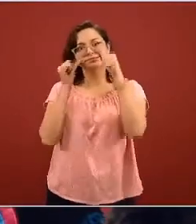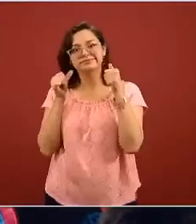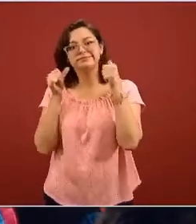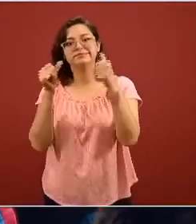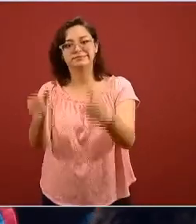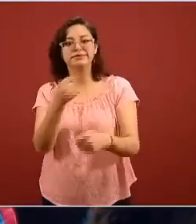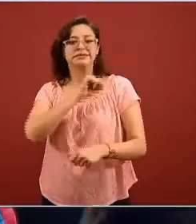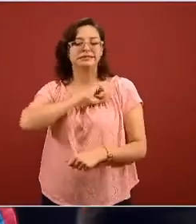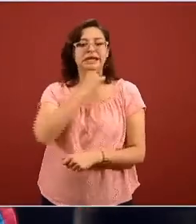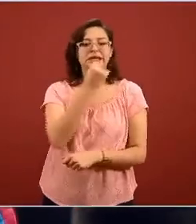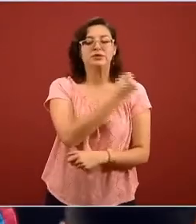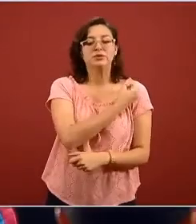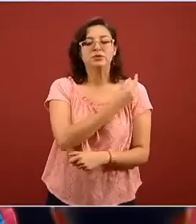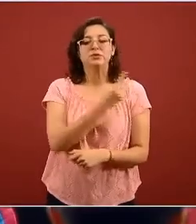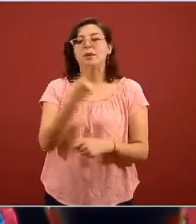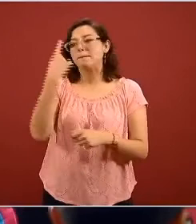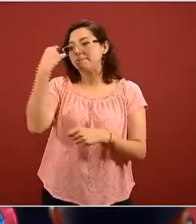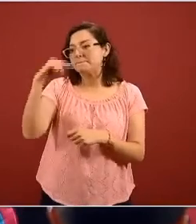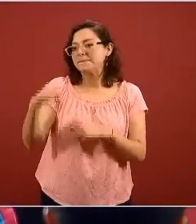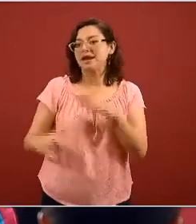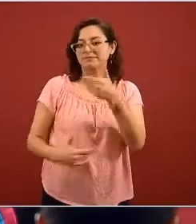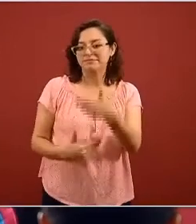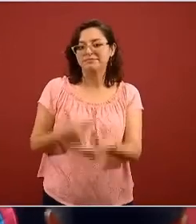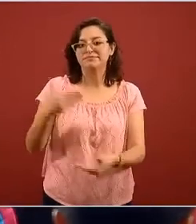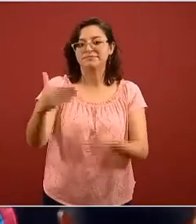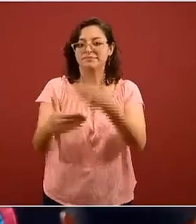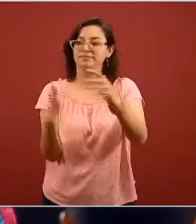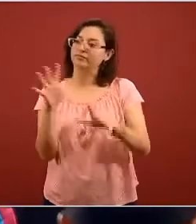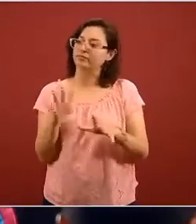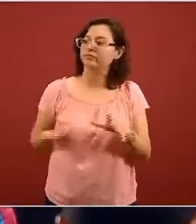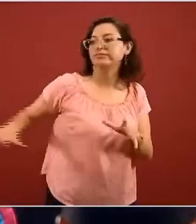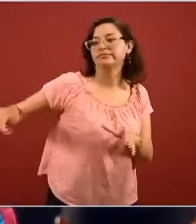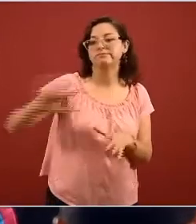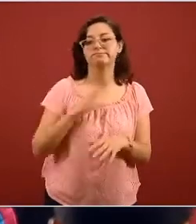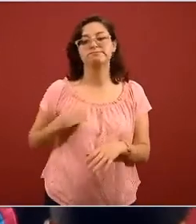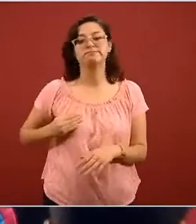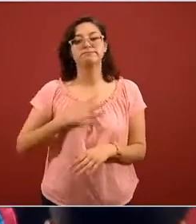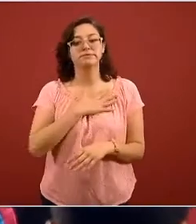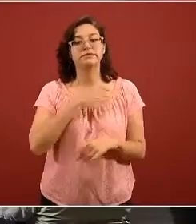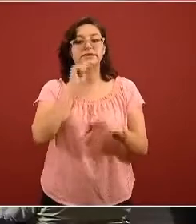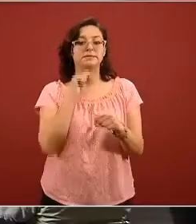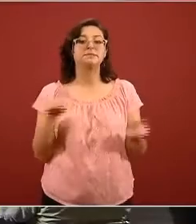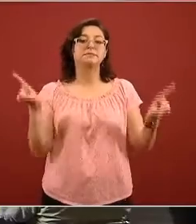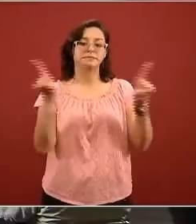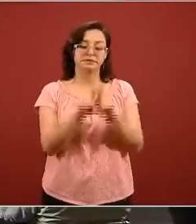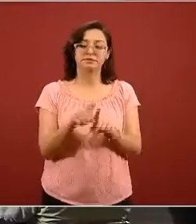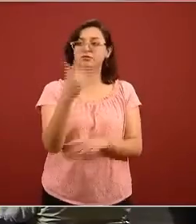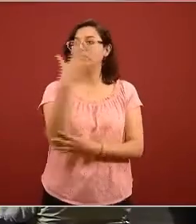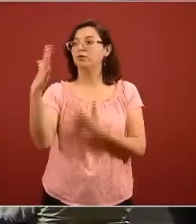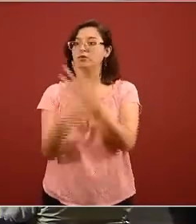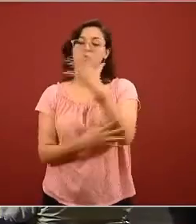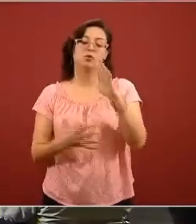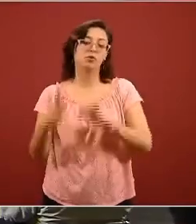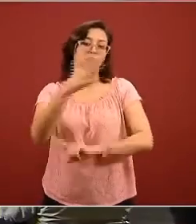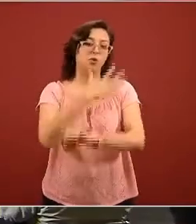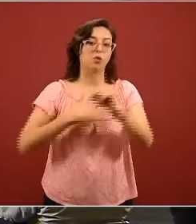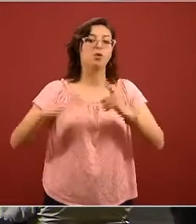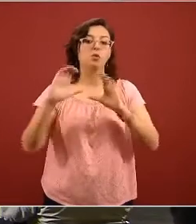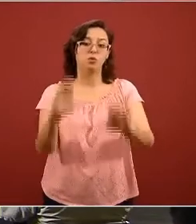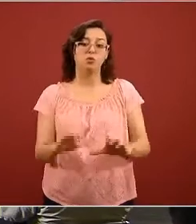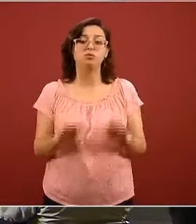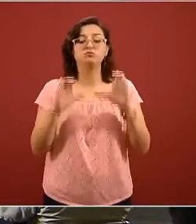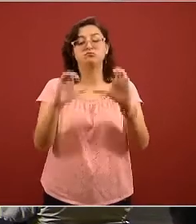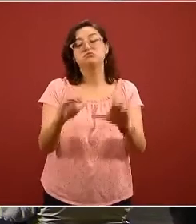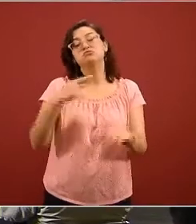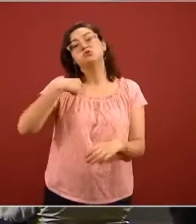para ir en favor del bienestar social y del cuidado ambiental creo que esta